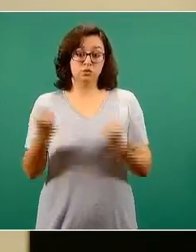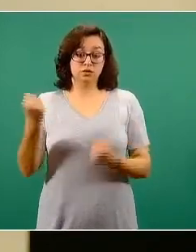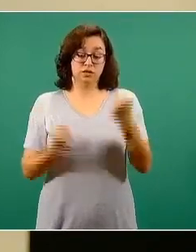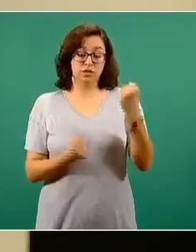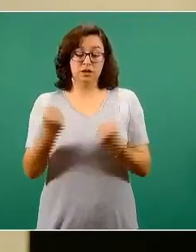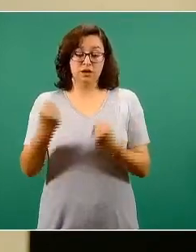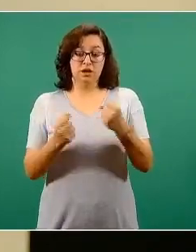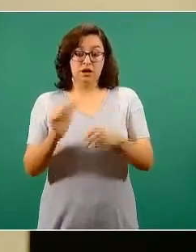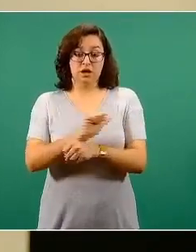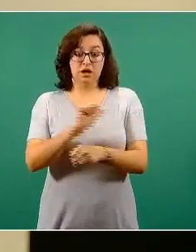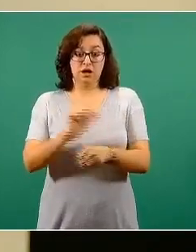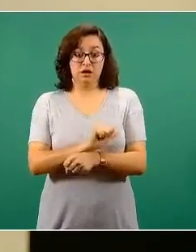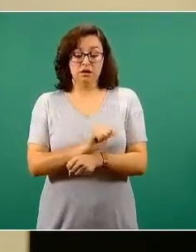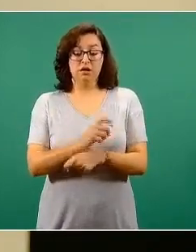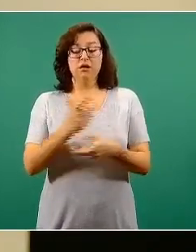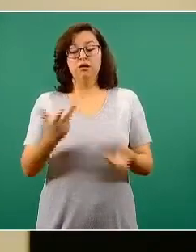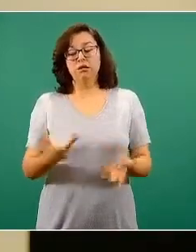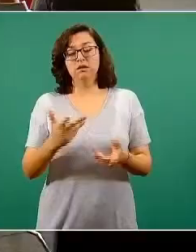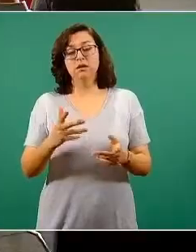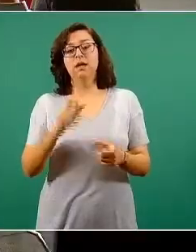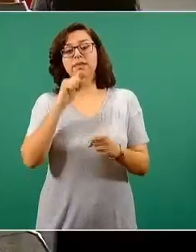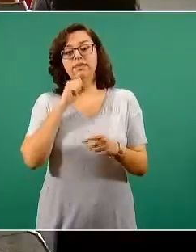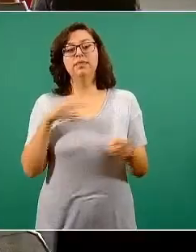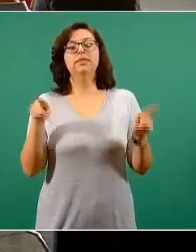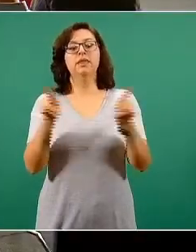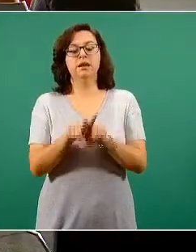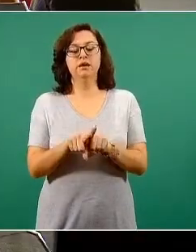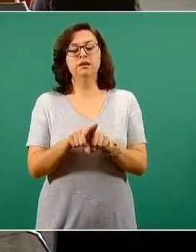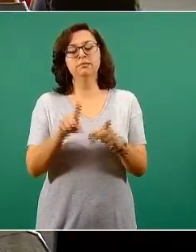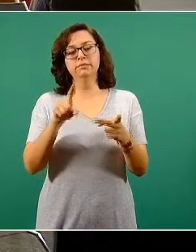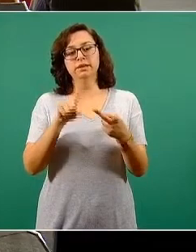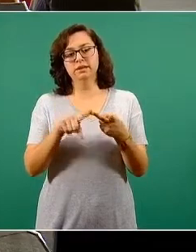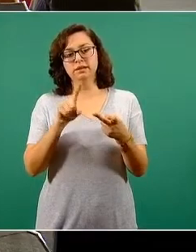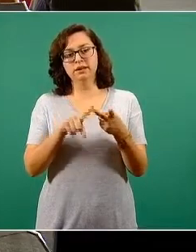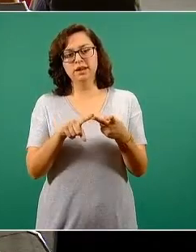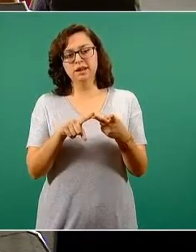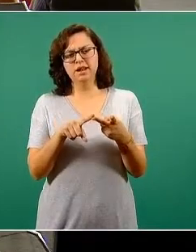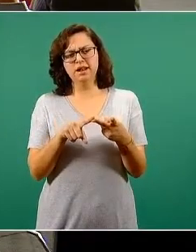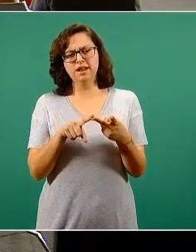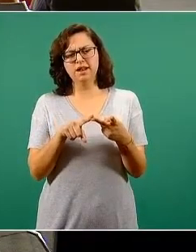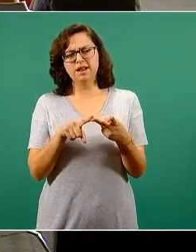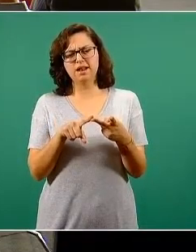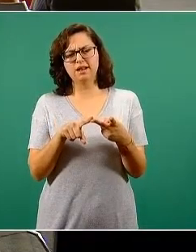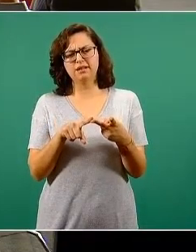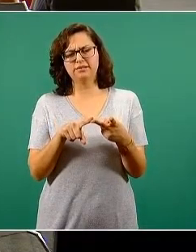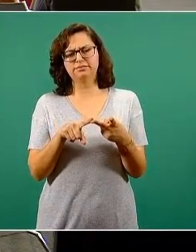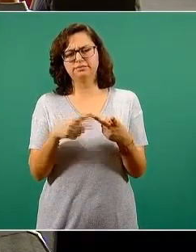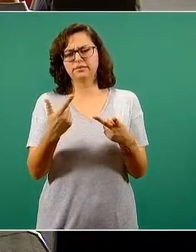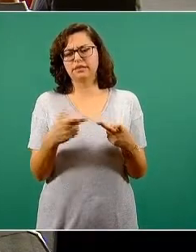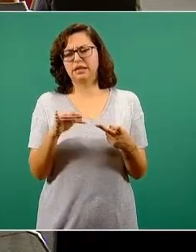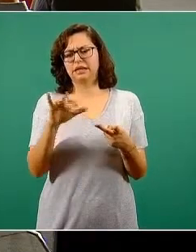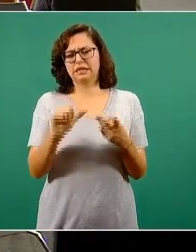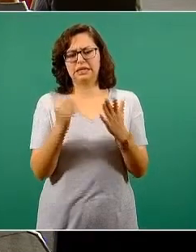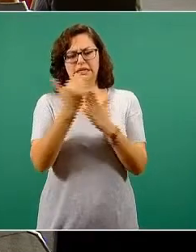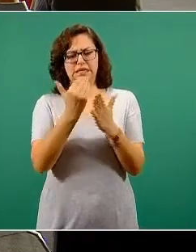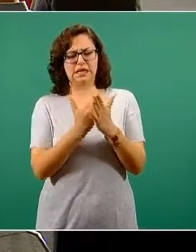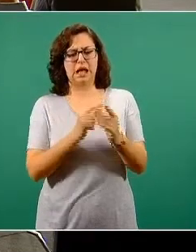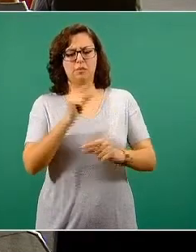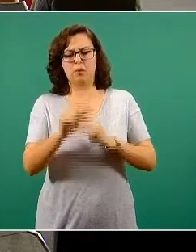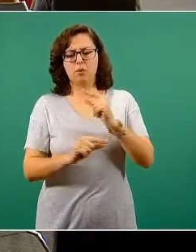sobre todo, ¿cuáles van a ser los retos que se van a enfrentar? Bueno, que va a tener que enfrentar esta guía para irse adecuando precisamente,